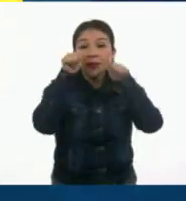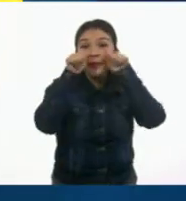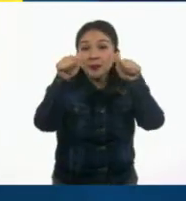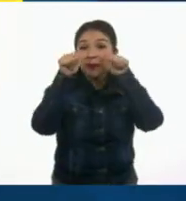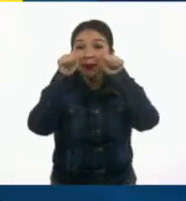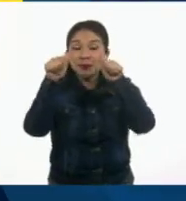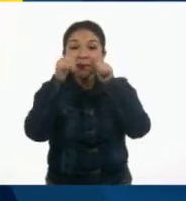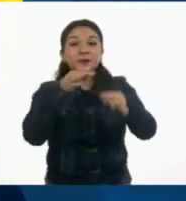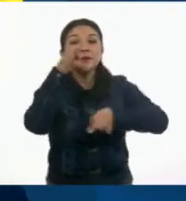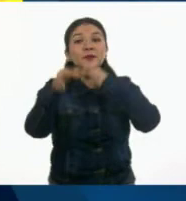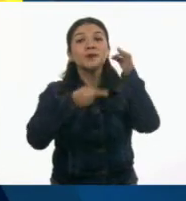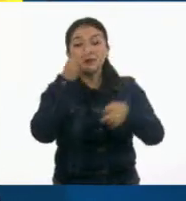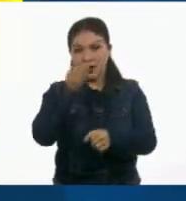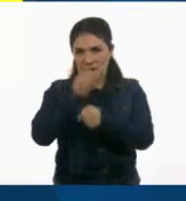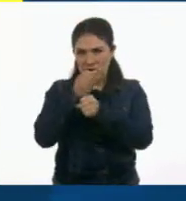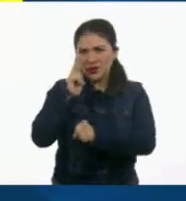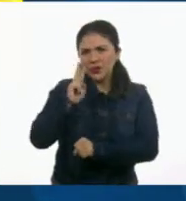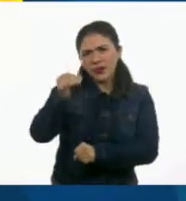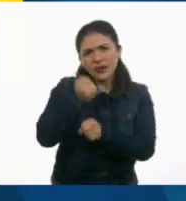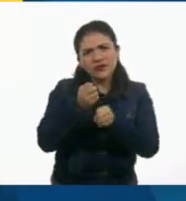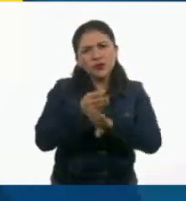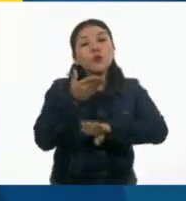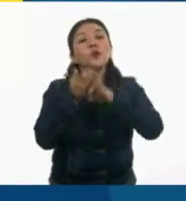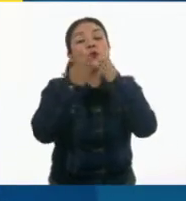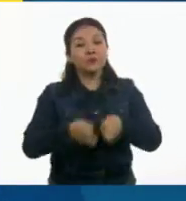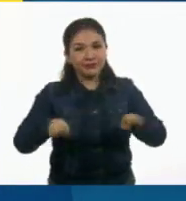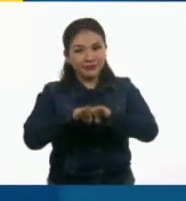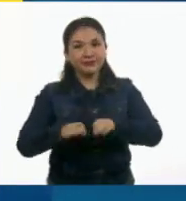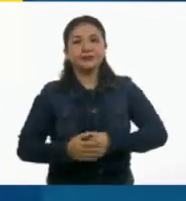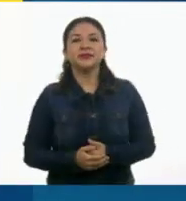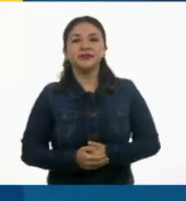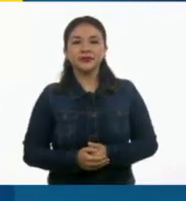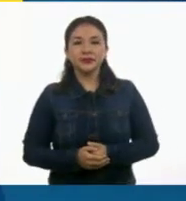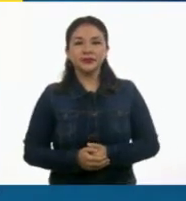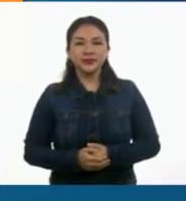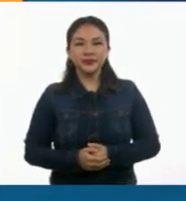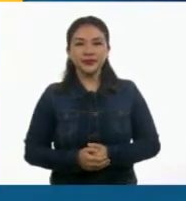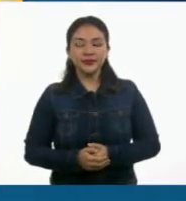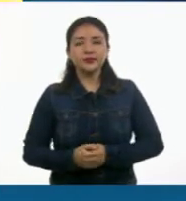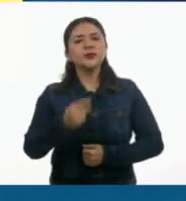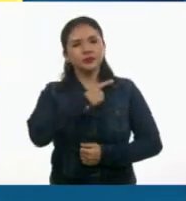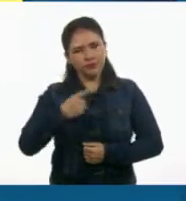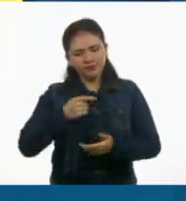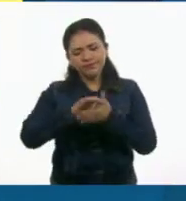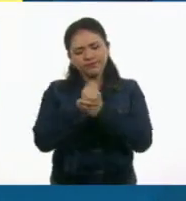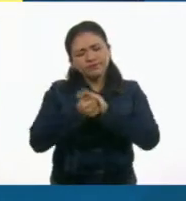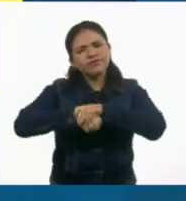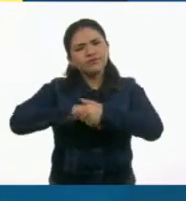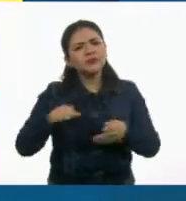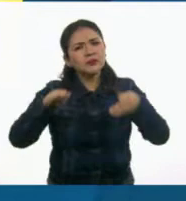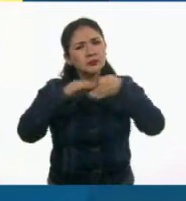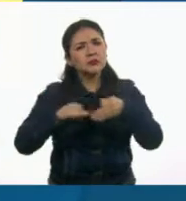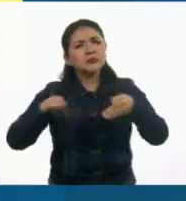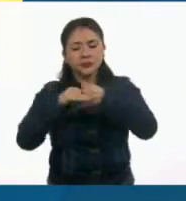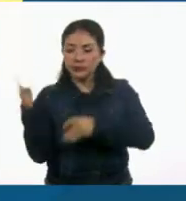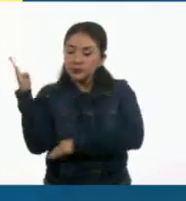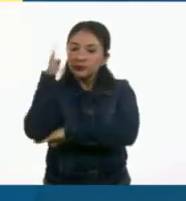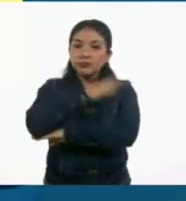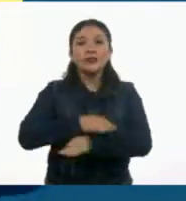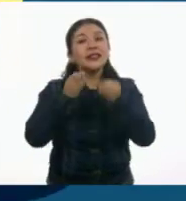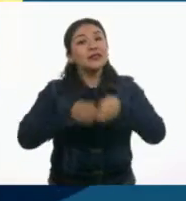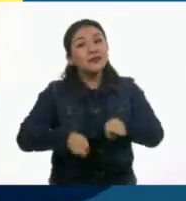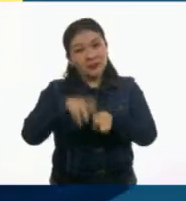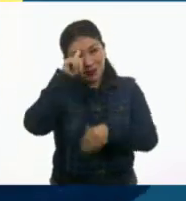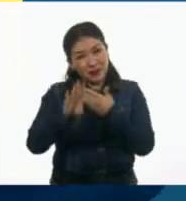¡Atención! ¡Atención! ¡A continuación, información importante! Lavarnos las manos varias veces al día es